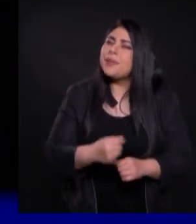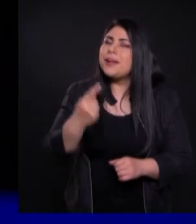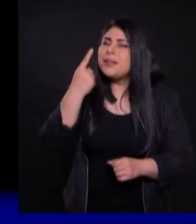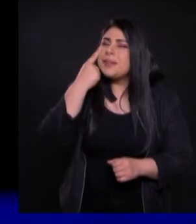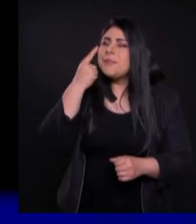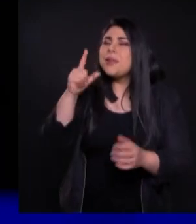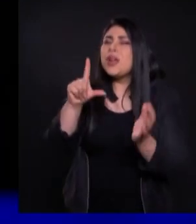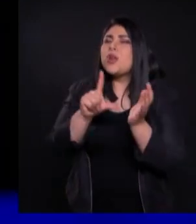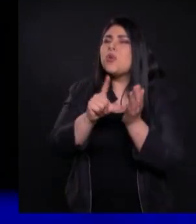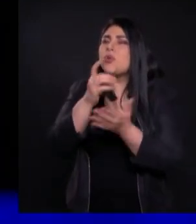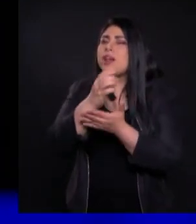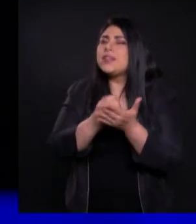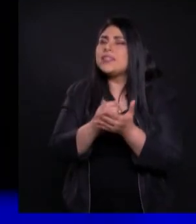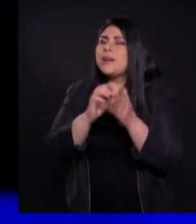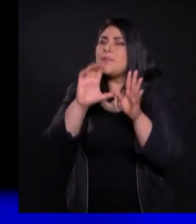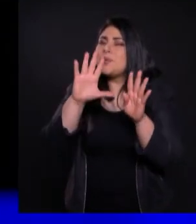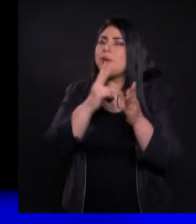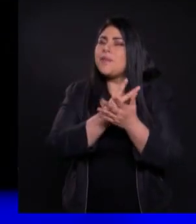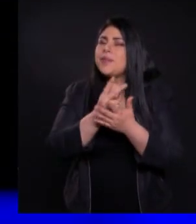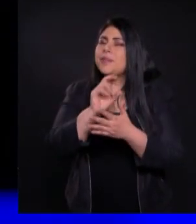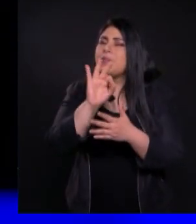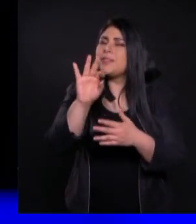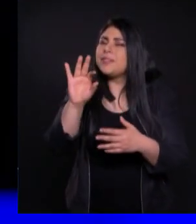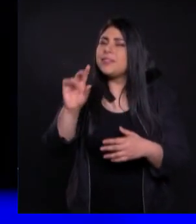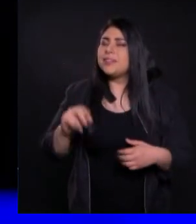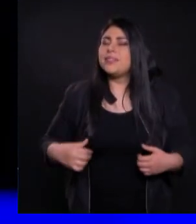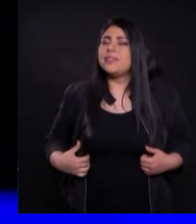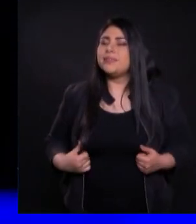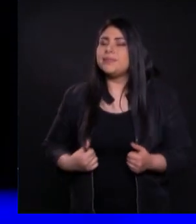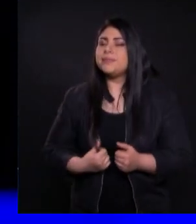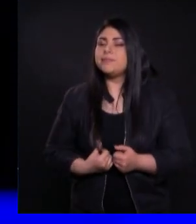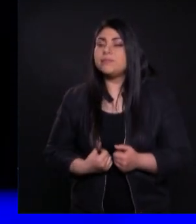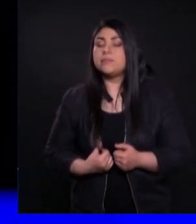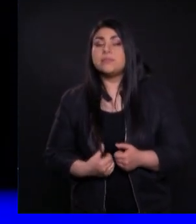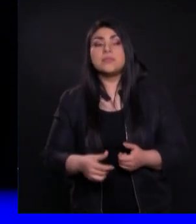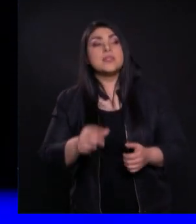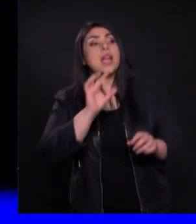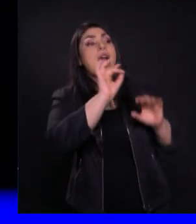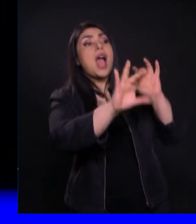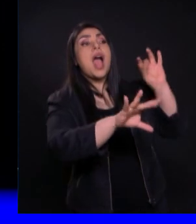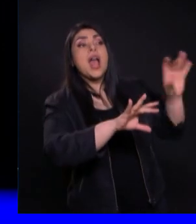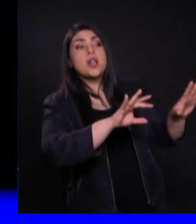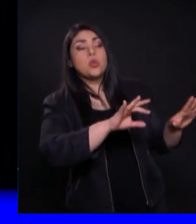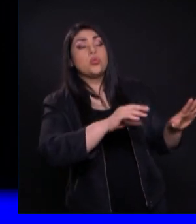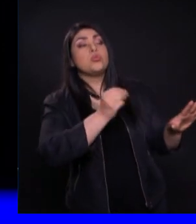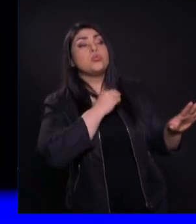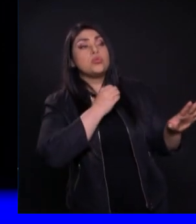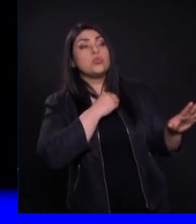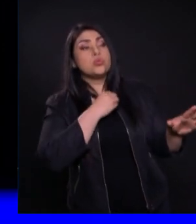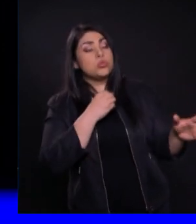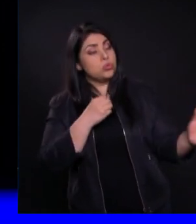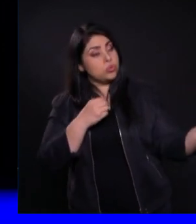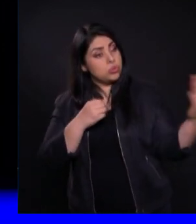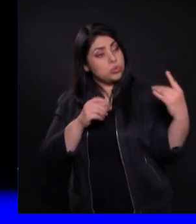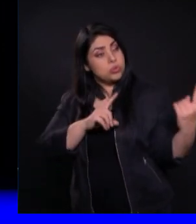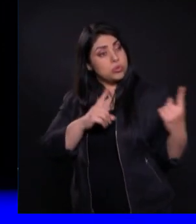.23 Y decía A todos Si alguno Quiere venir En pos de mí Nieguese a sí mismo